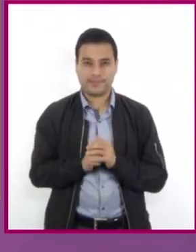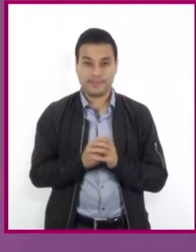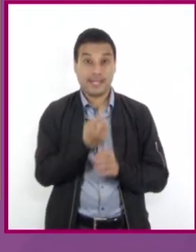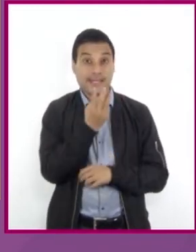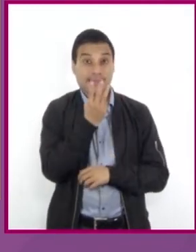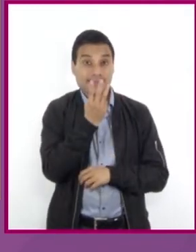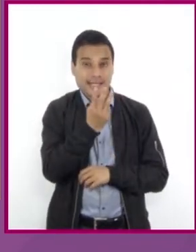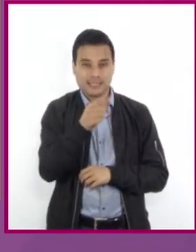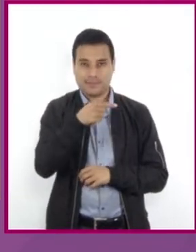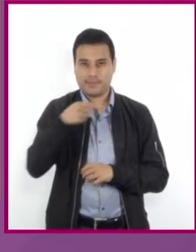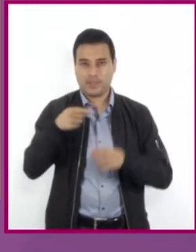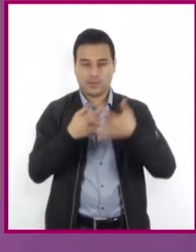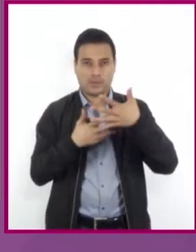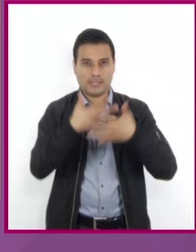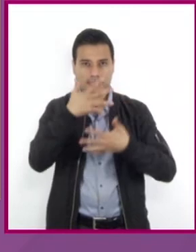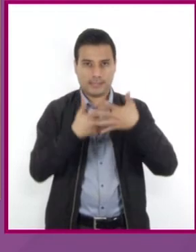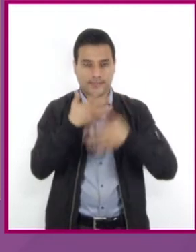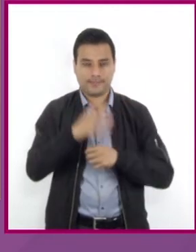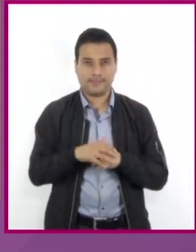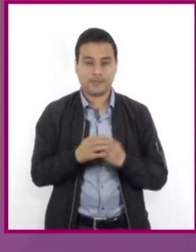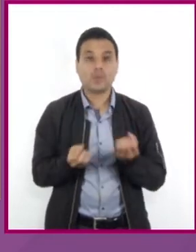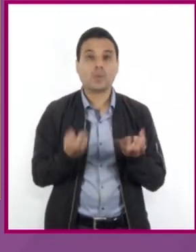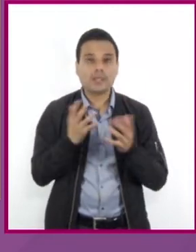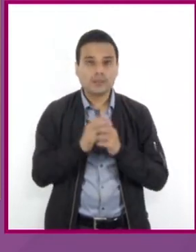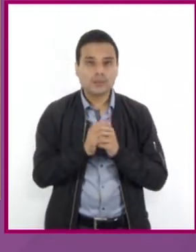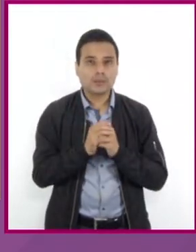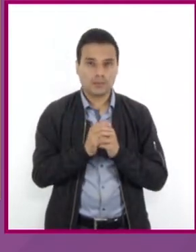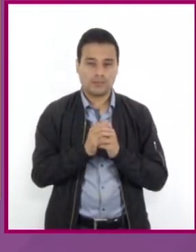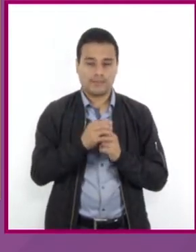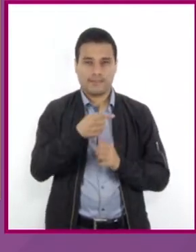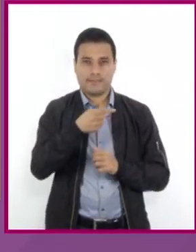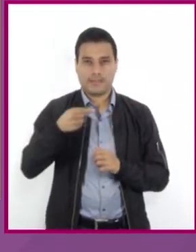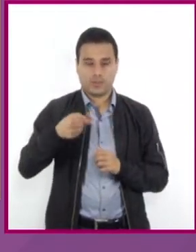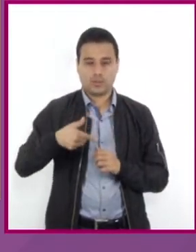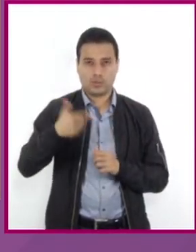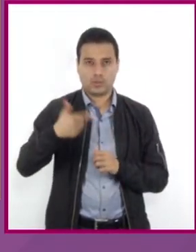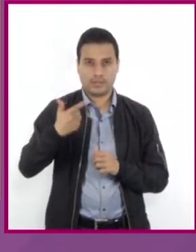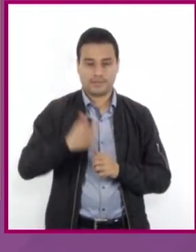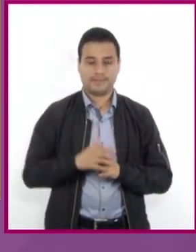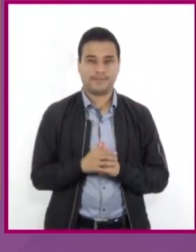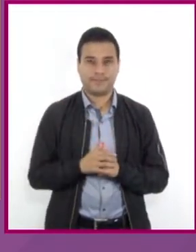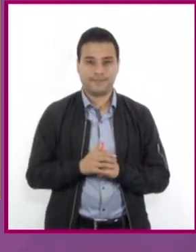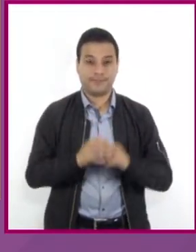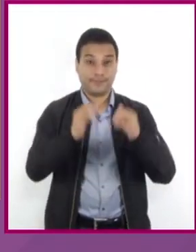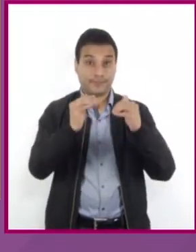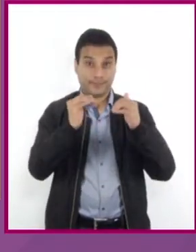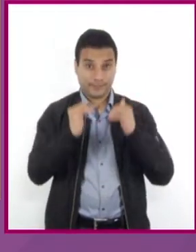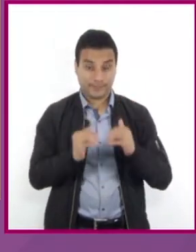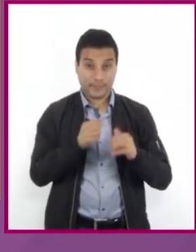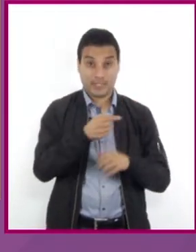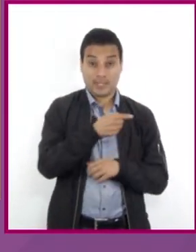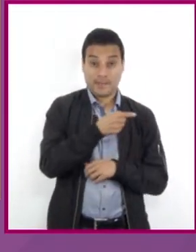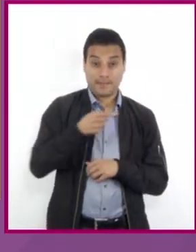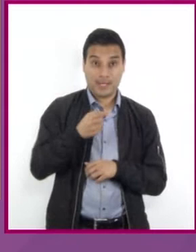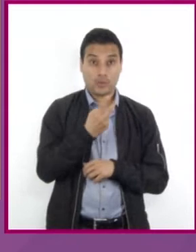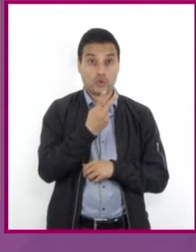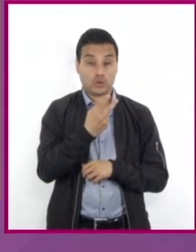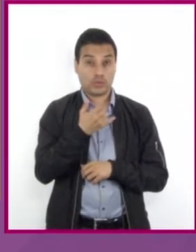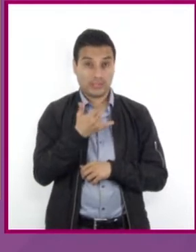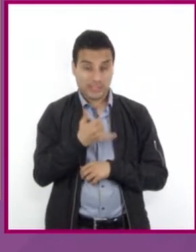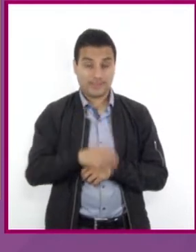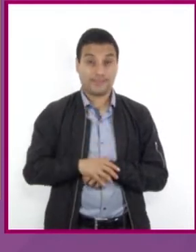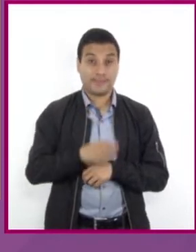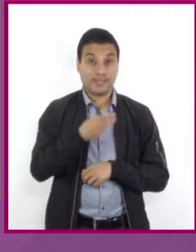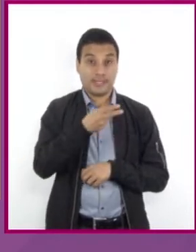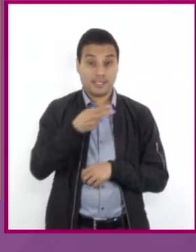menos 15 negativo, que es igual a 12 negativo. Tenemos 2Y negativo, que es igual